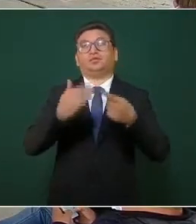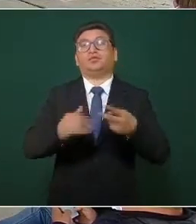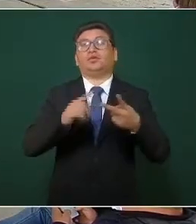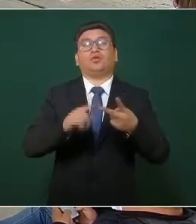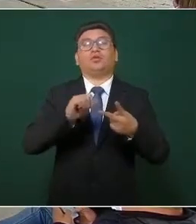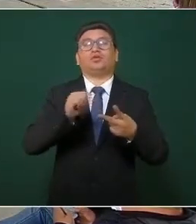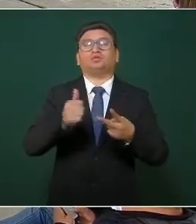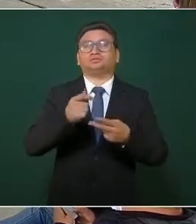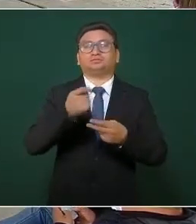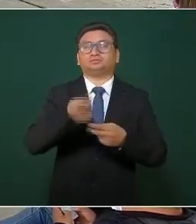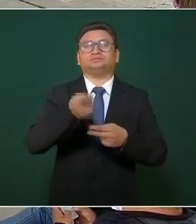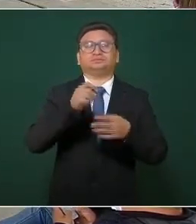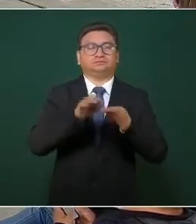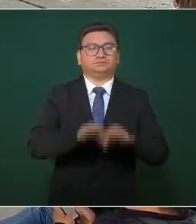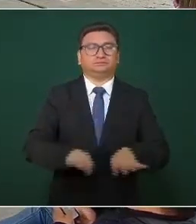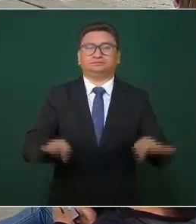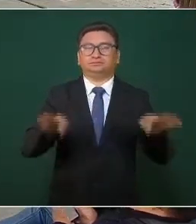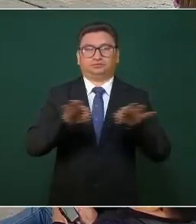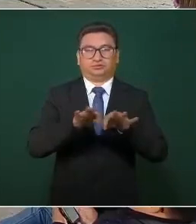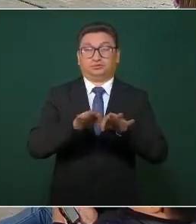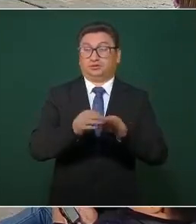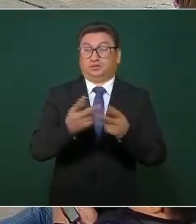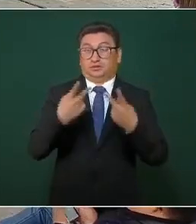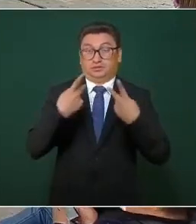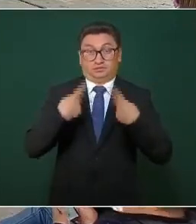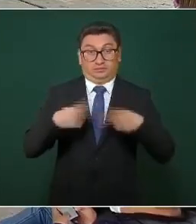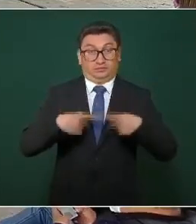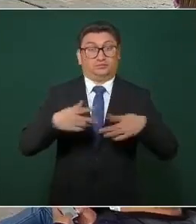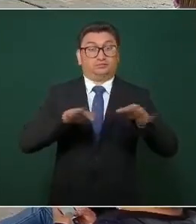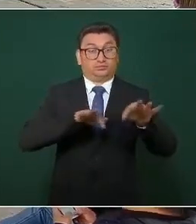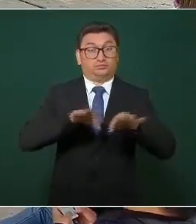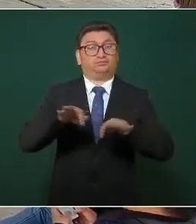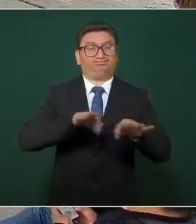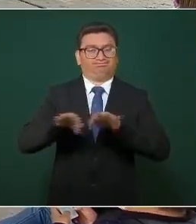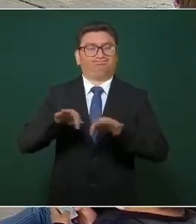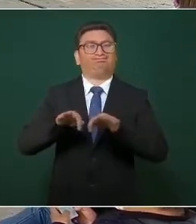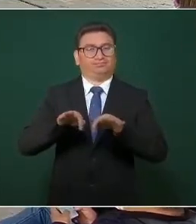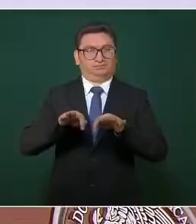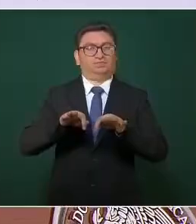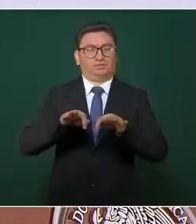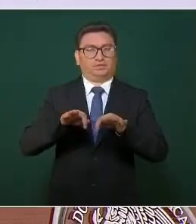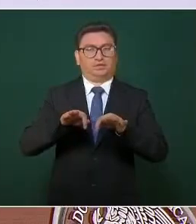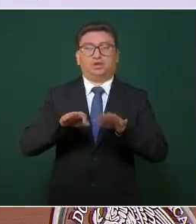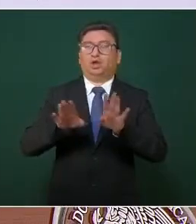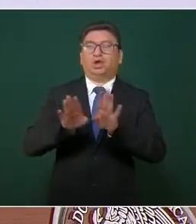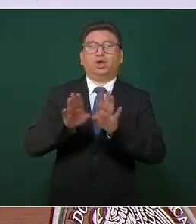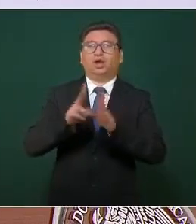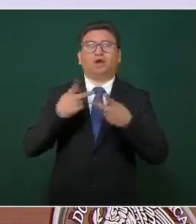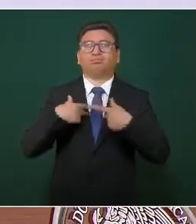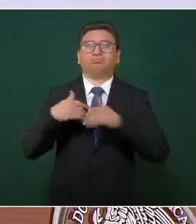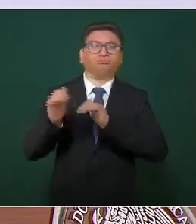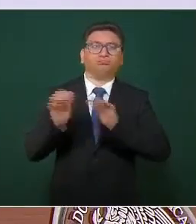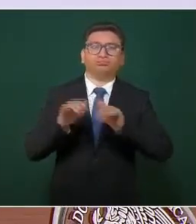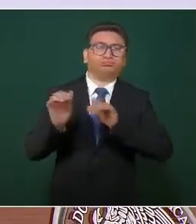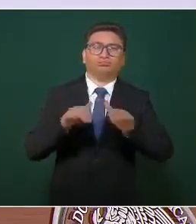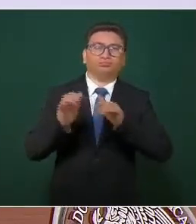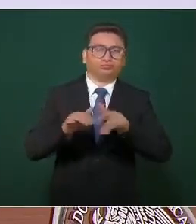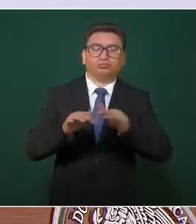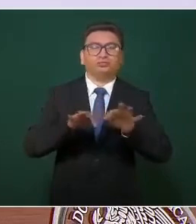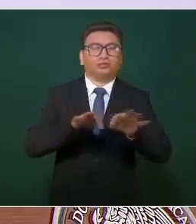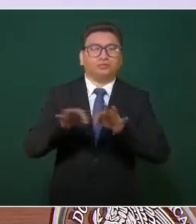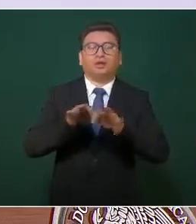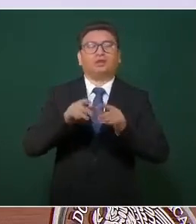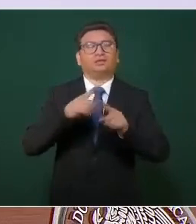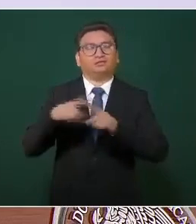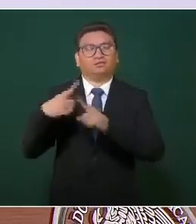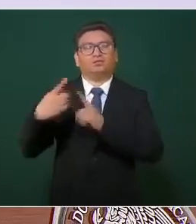importante es el contar con el personal de salud, diseñar el esquema de contrataciones y todas aquellas acciones